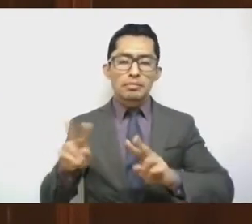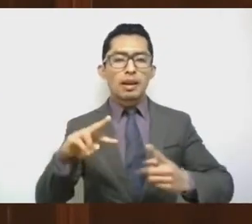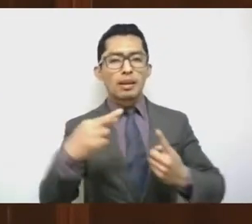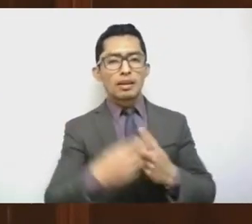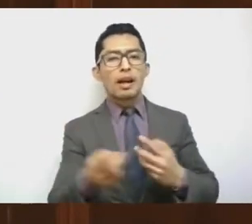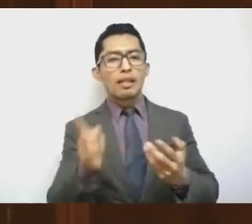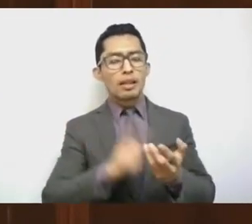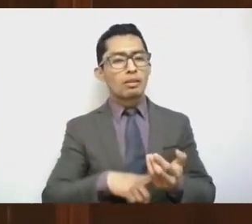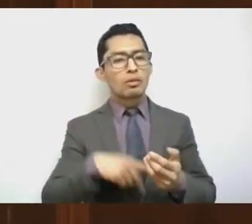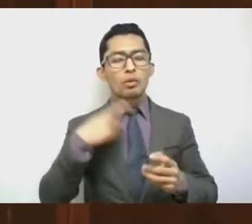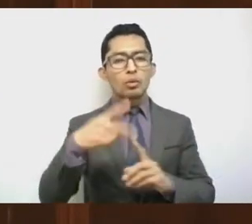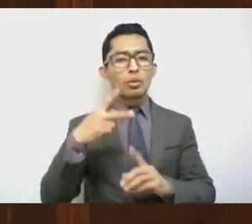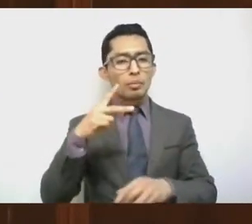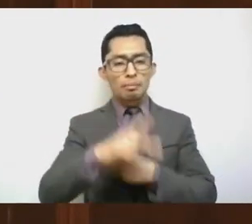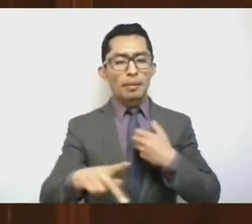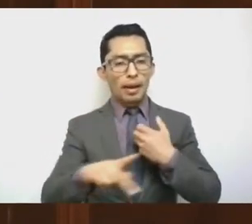nación.